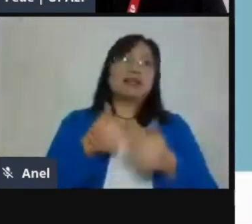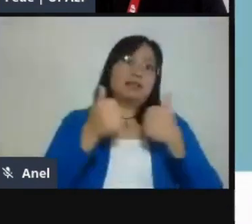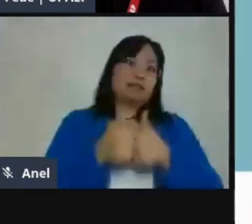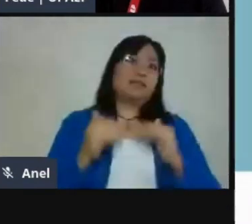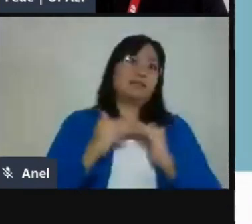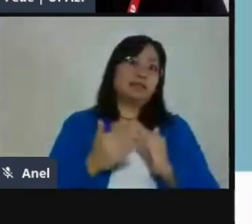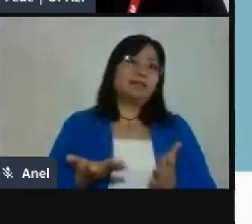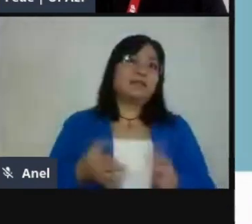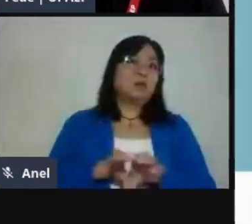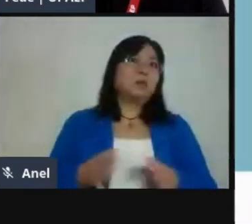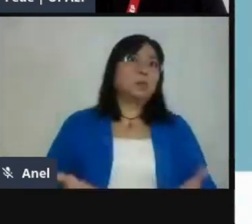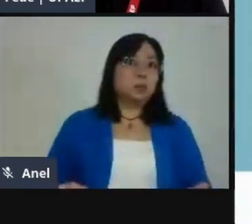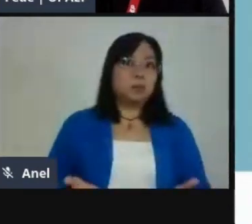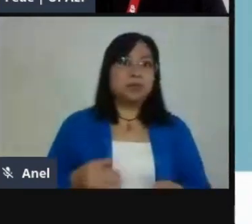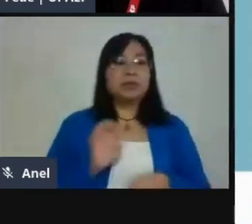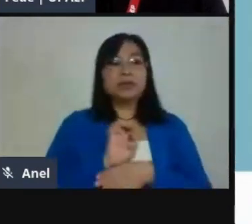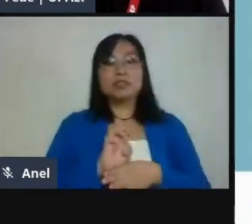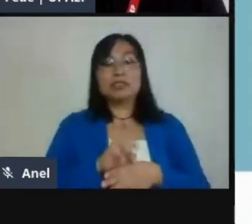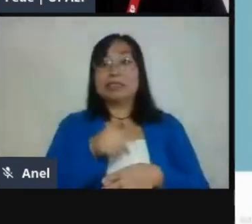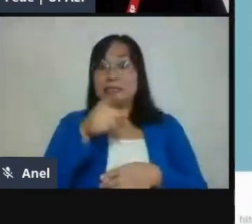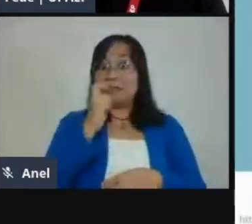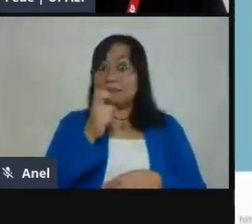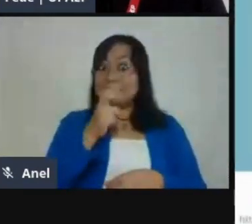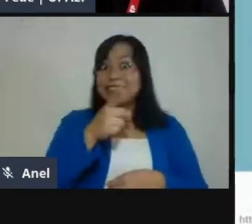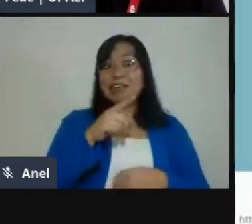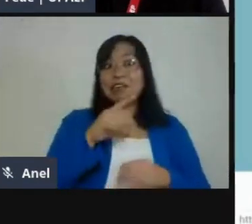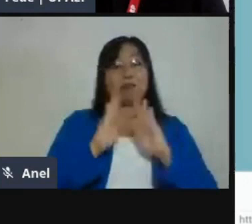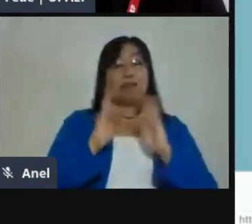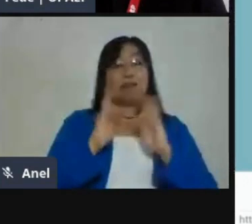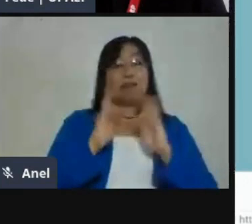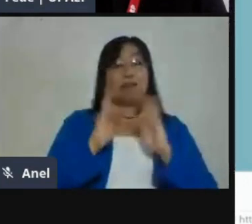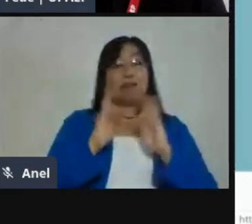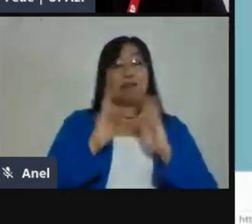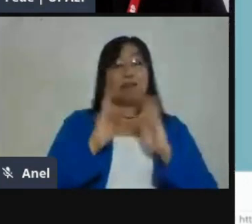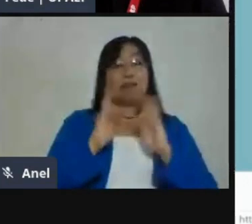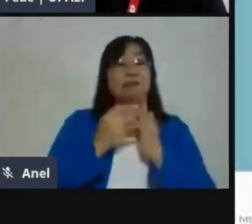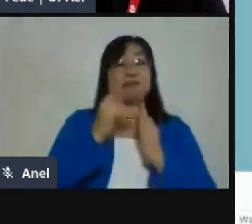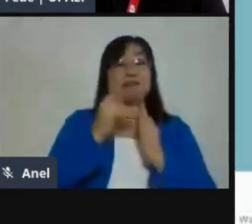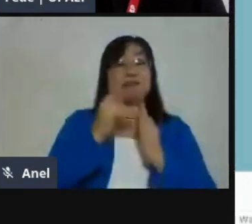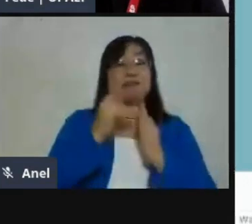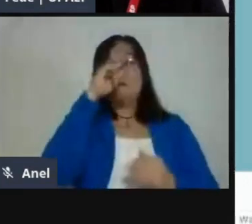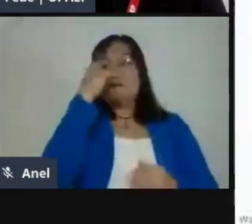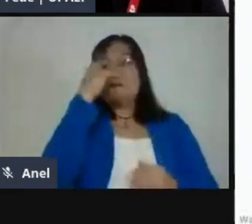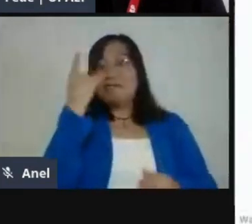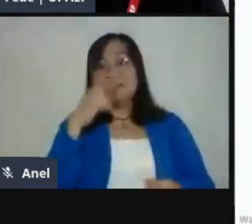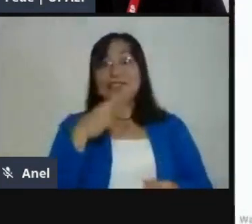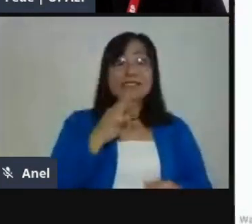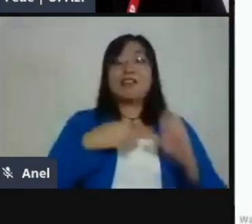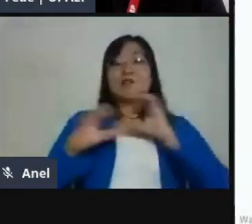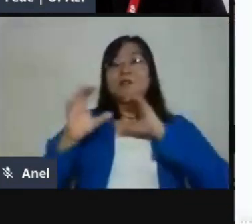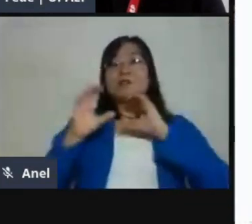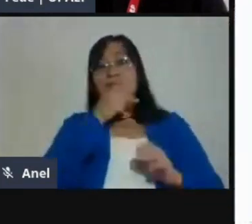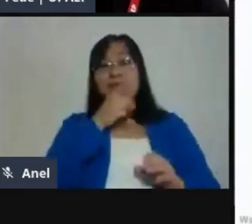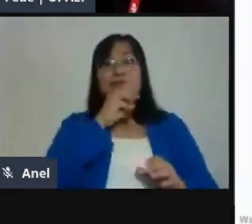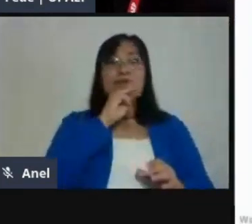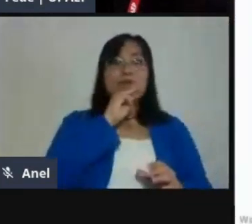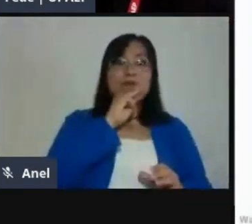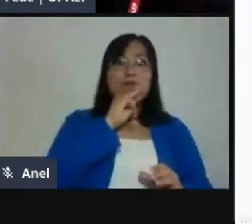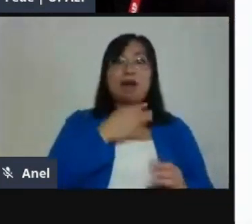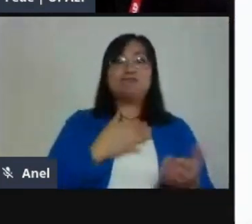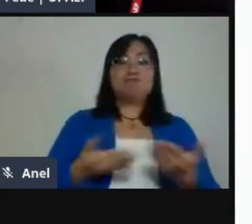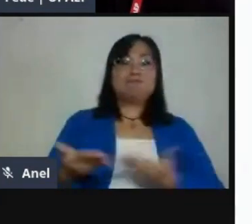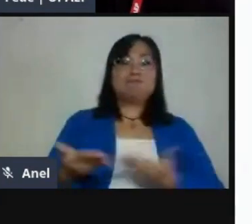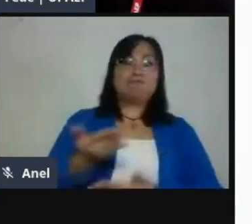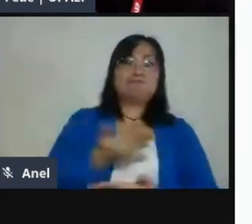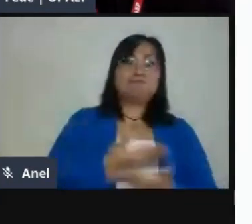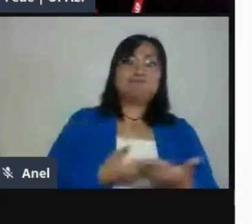comunicación con los papás, ¿ok? Ahora, en esta última pestaña, que son las actividades, pues, yo voy a